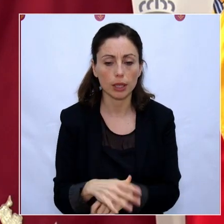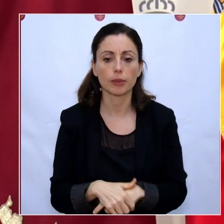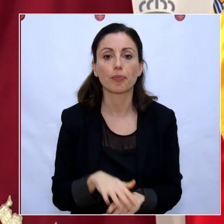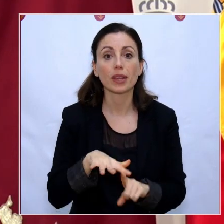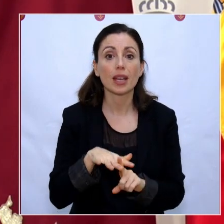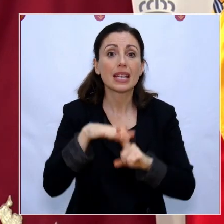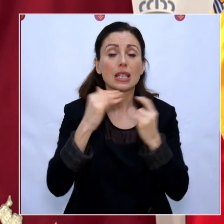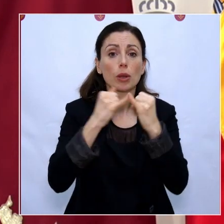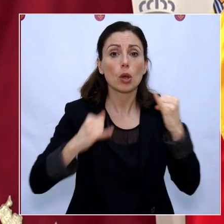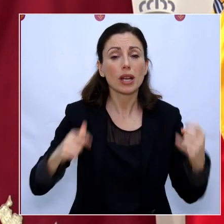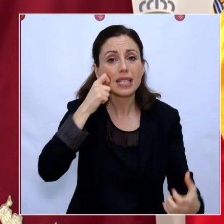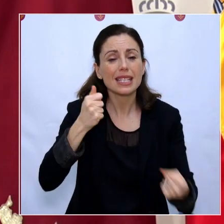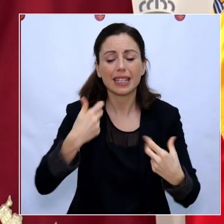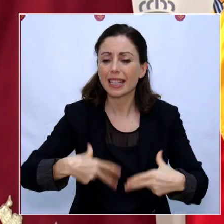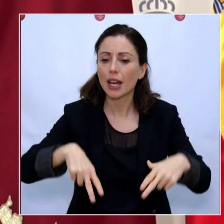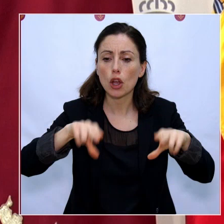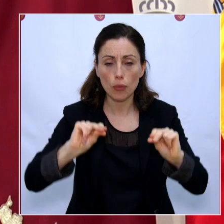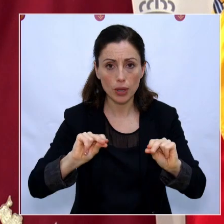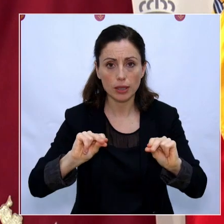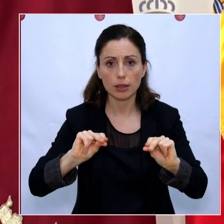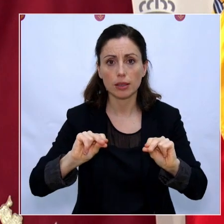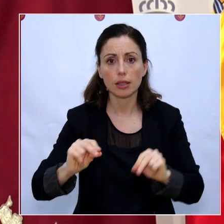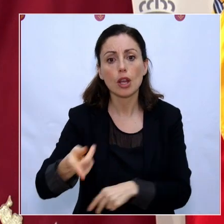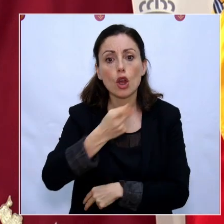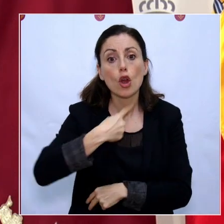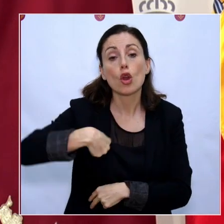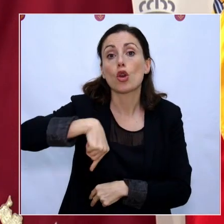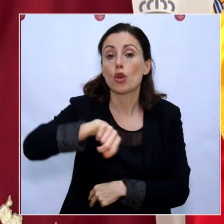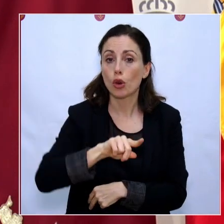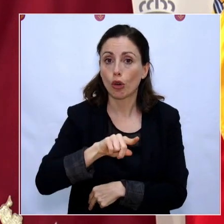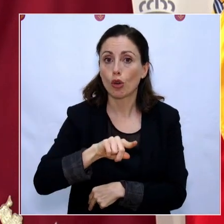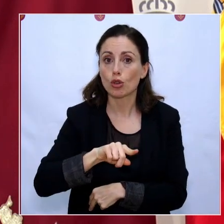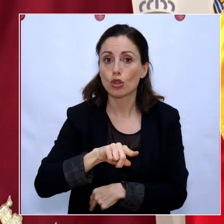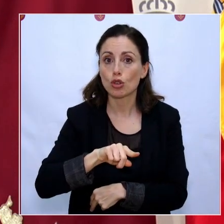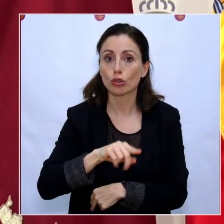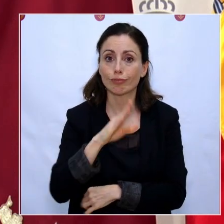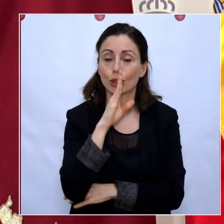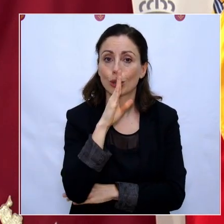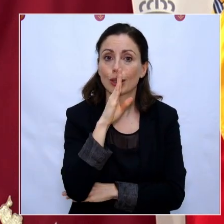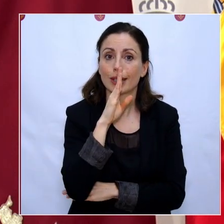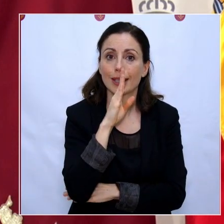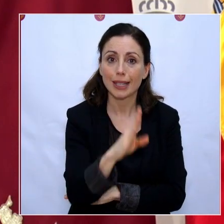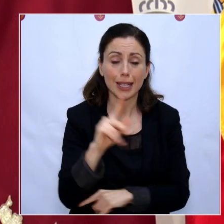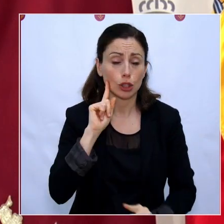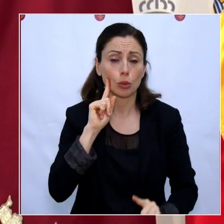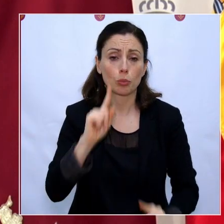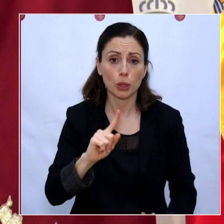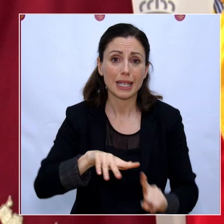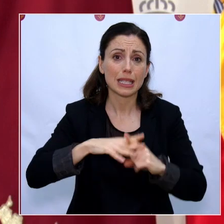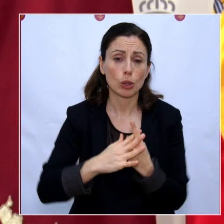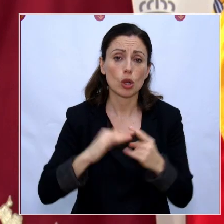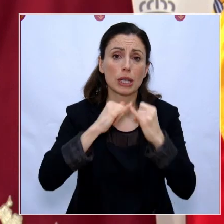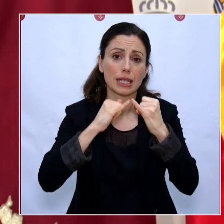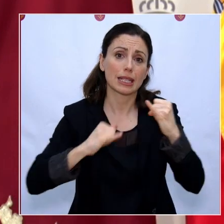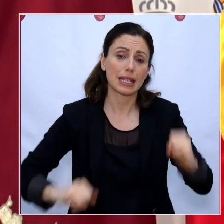esta crisis sanitaria, tenemos que afrontar una profunda crisis económica que va a necesitar de unos empresarios fuertes